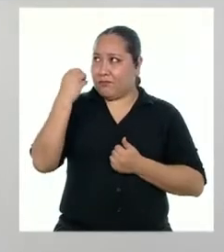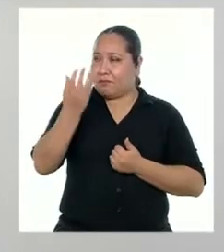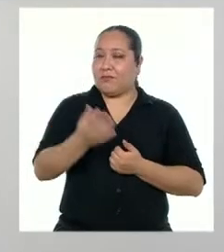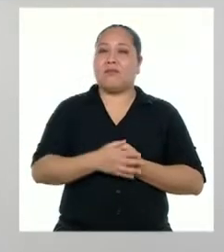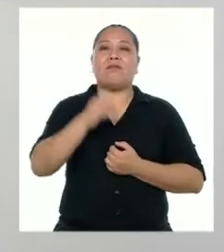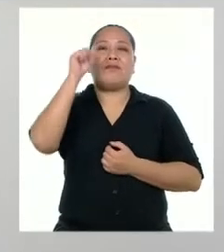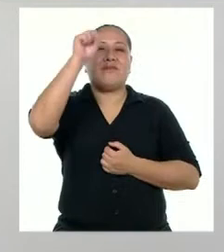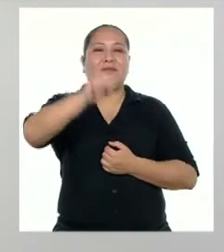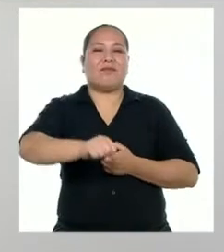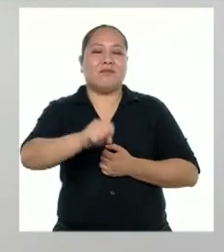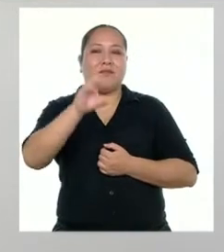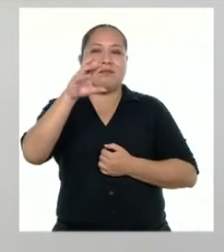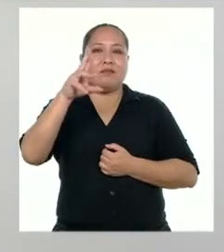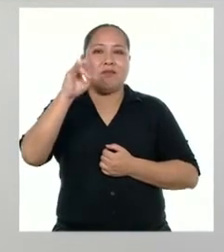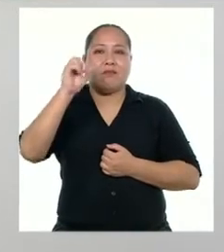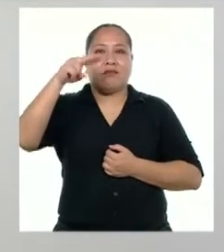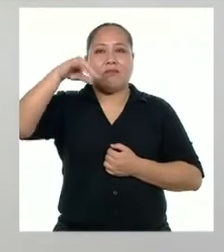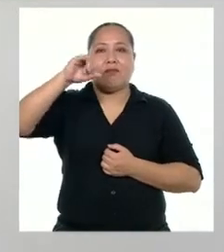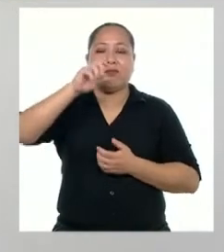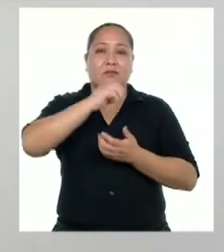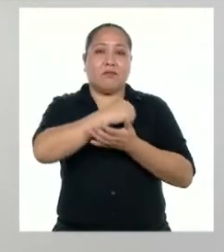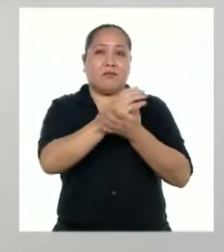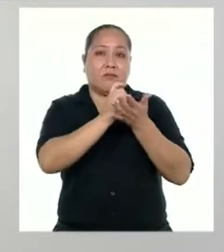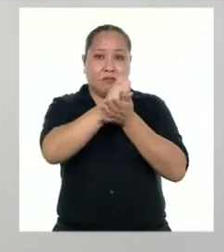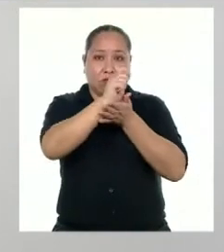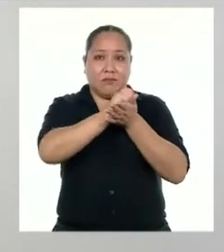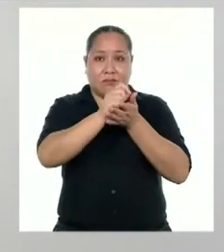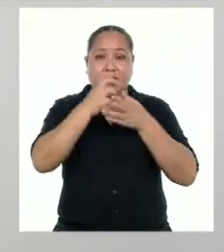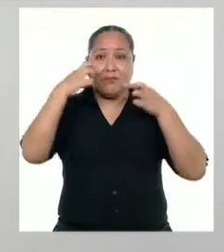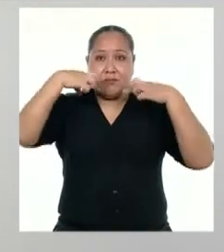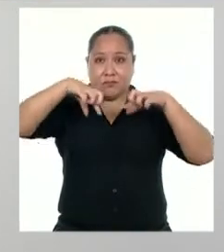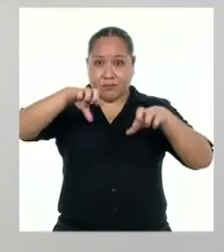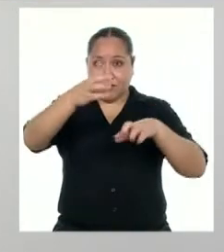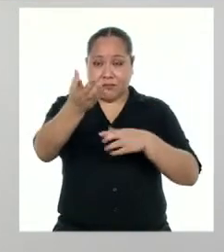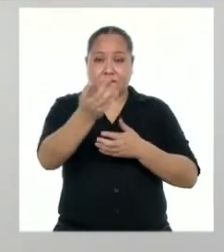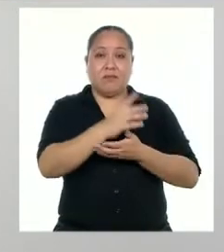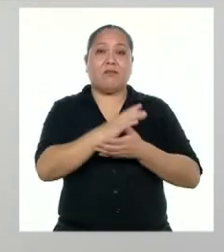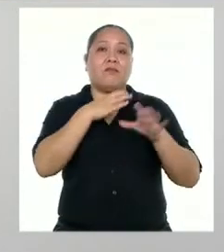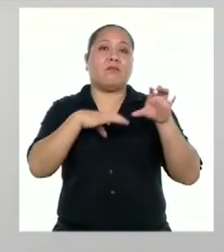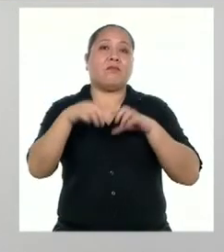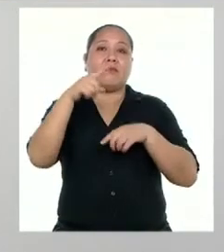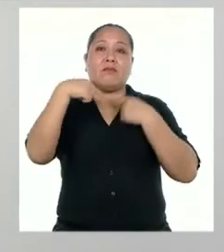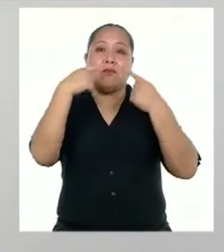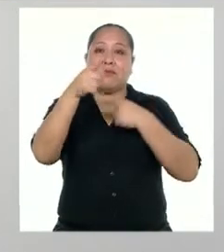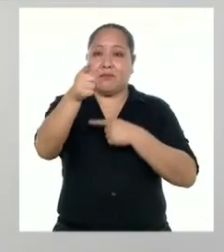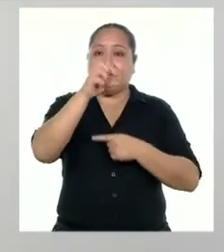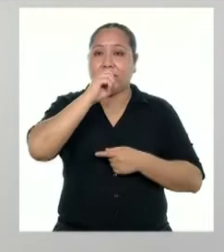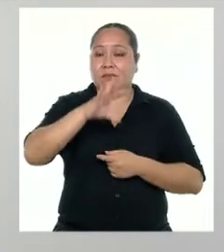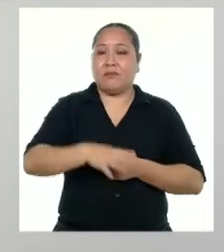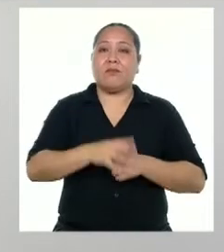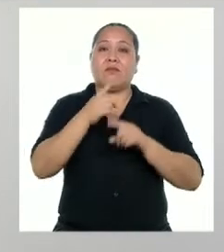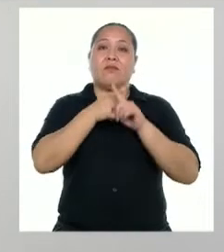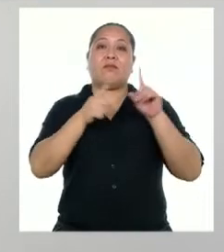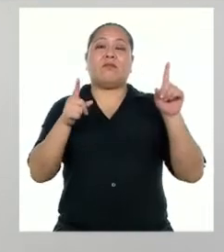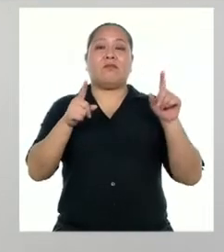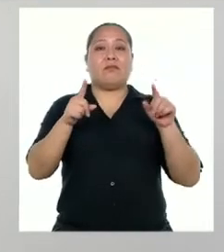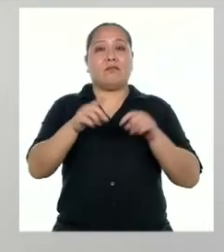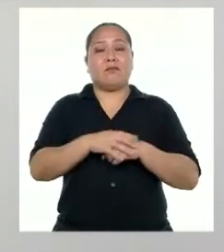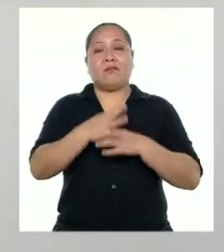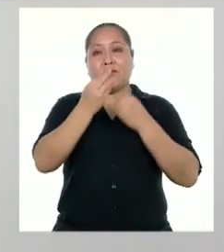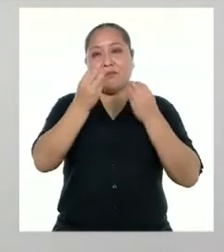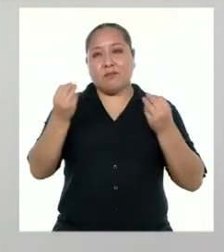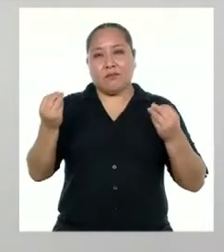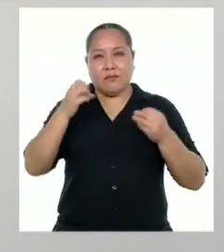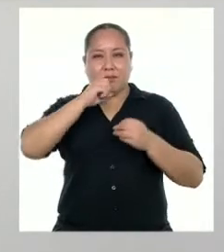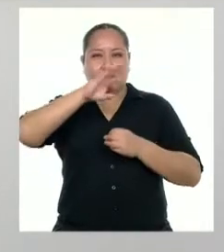Una crónica es un tipo de texto que nos permite realizar todo lo que has mencionado. Sin embargo, como hay